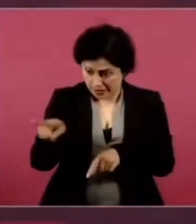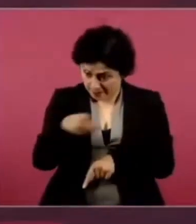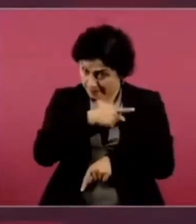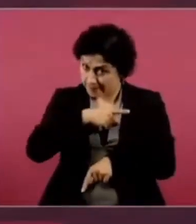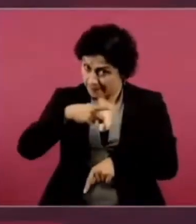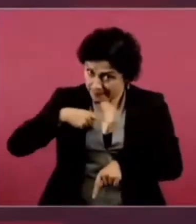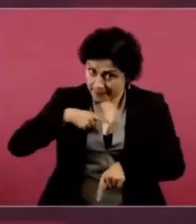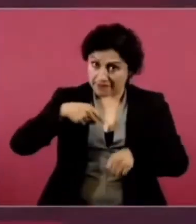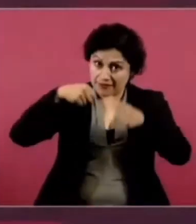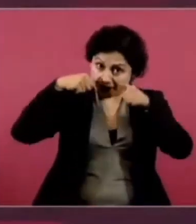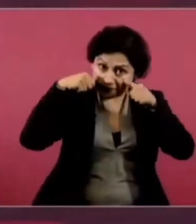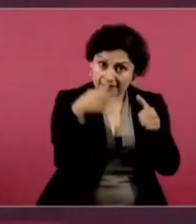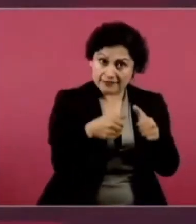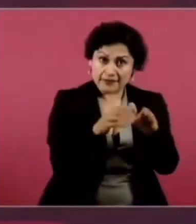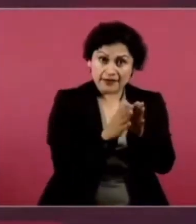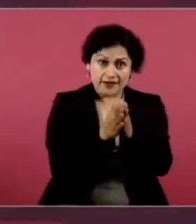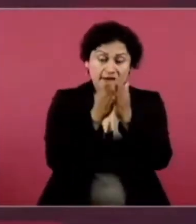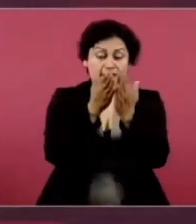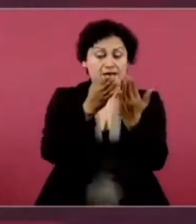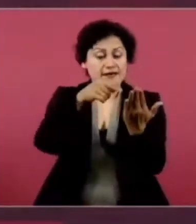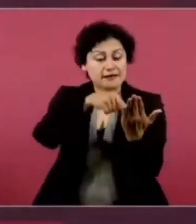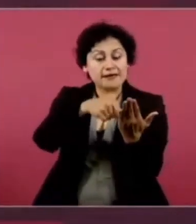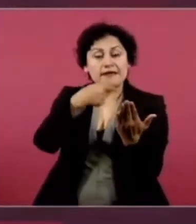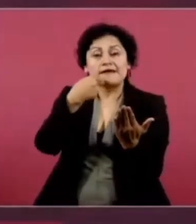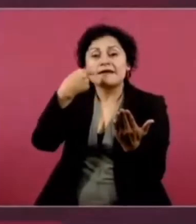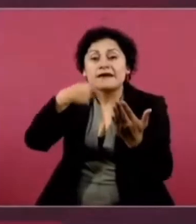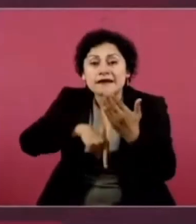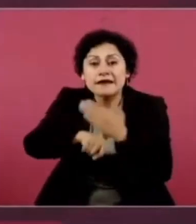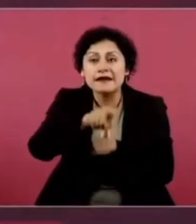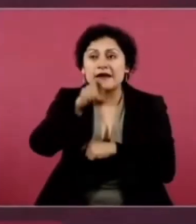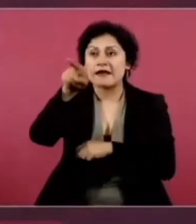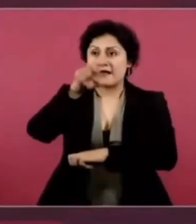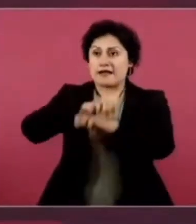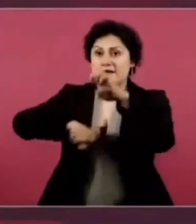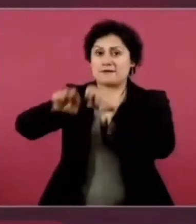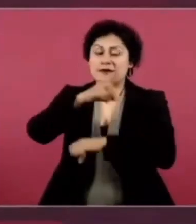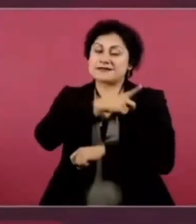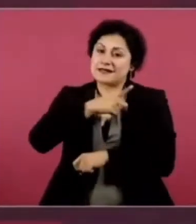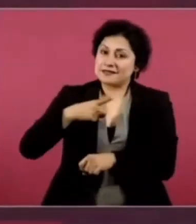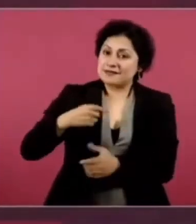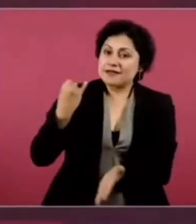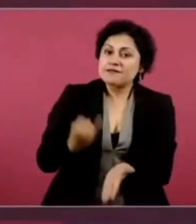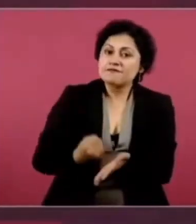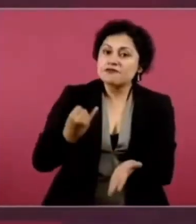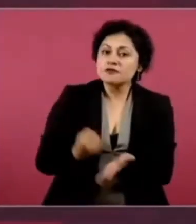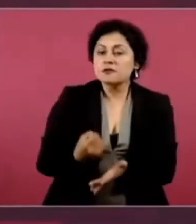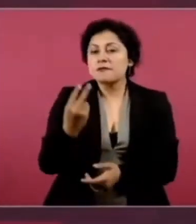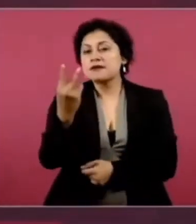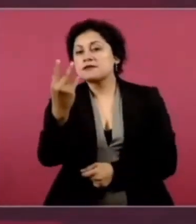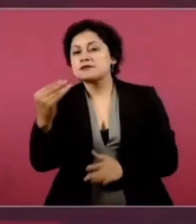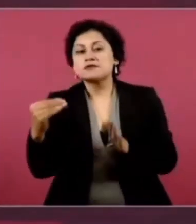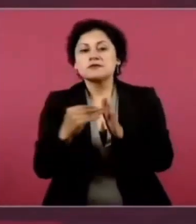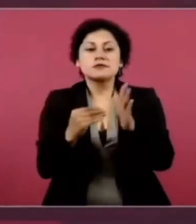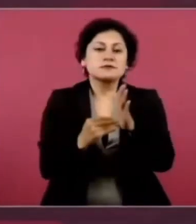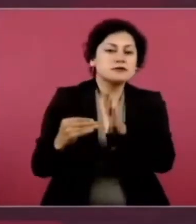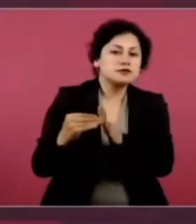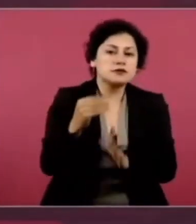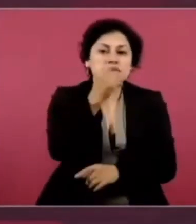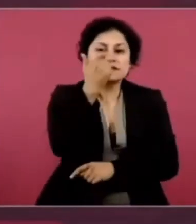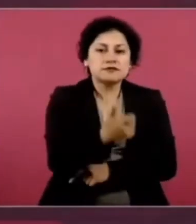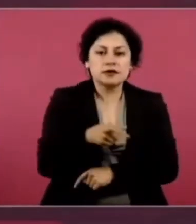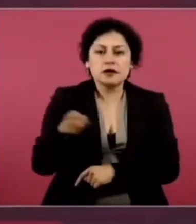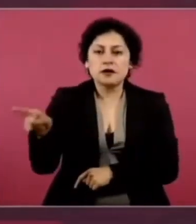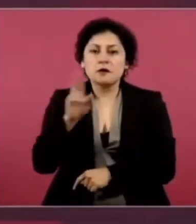pagar 25 mil millones de pesos de impuestos. Y se queda